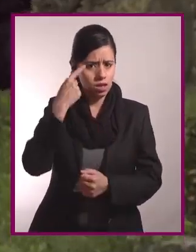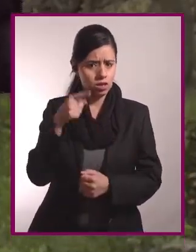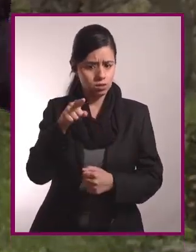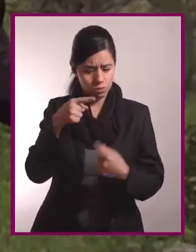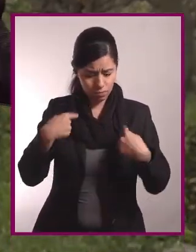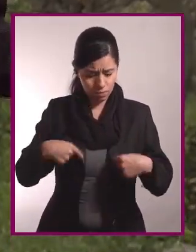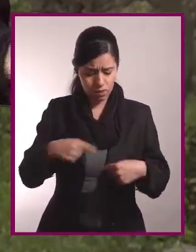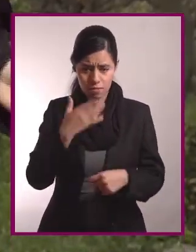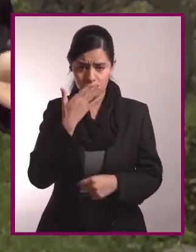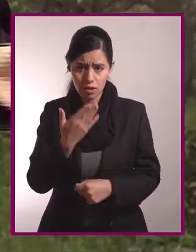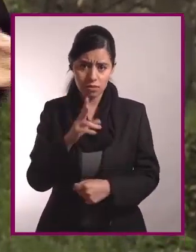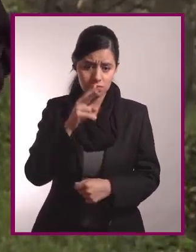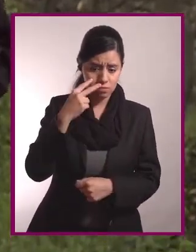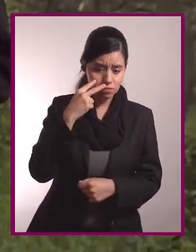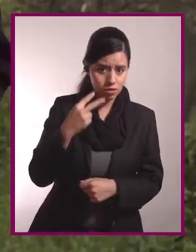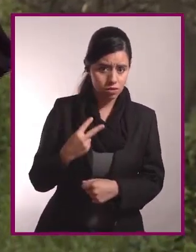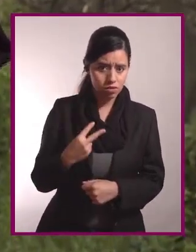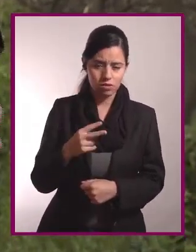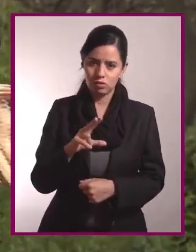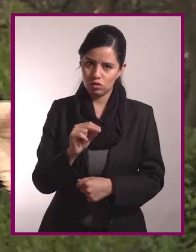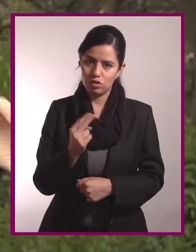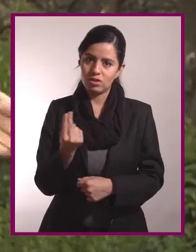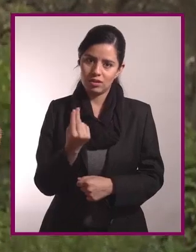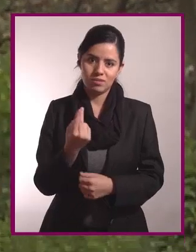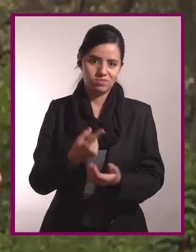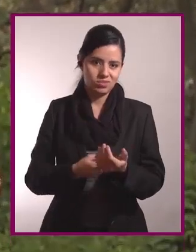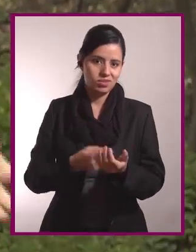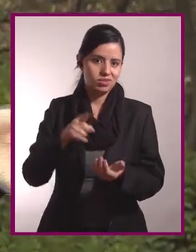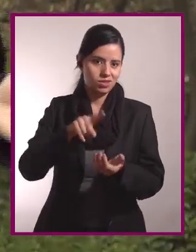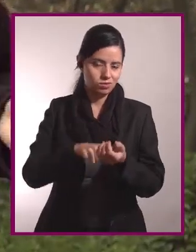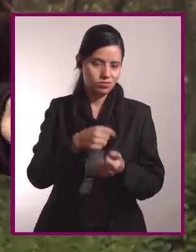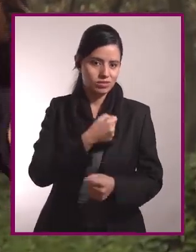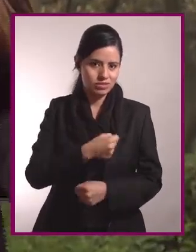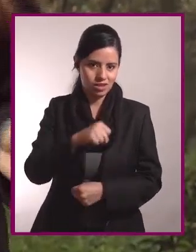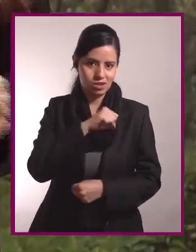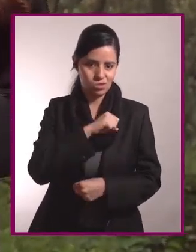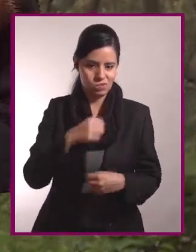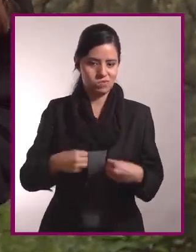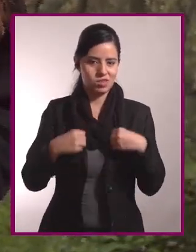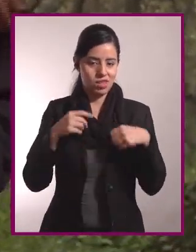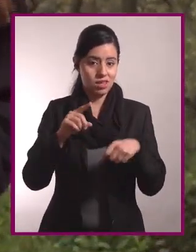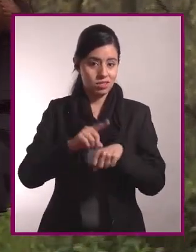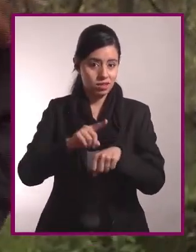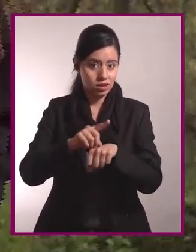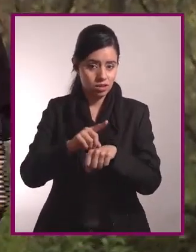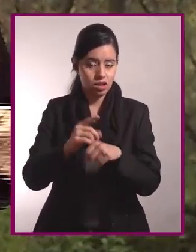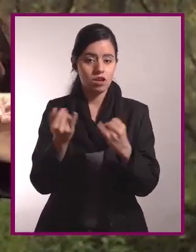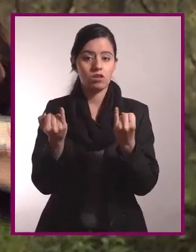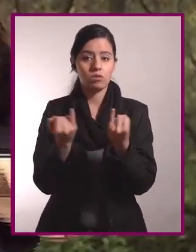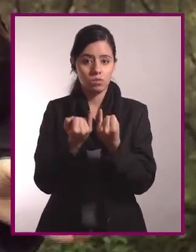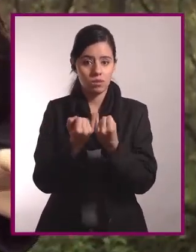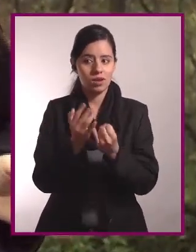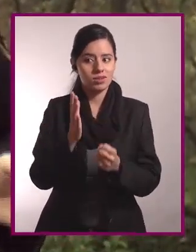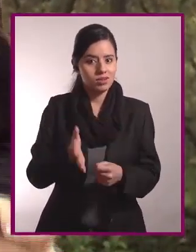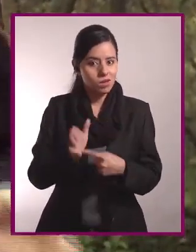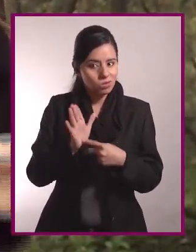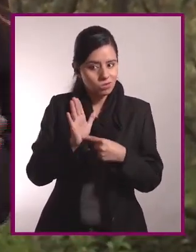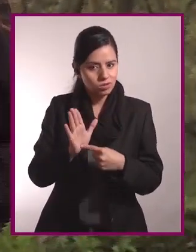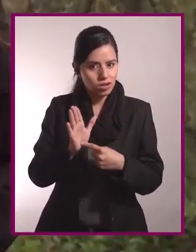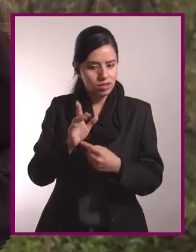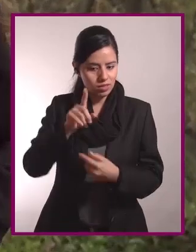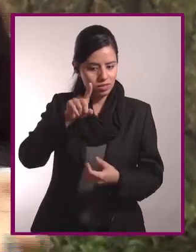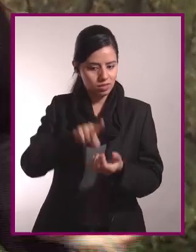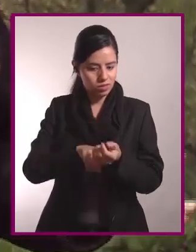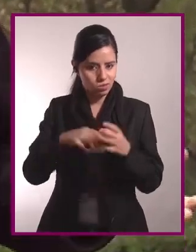se trata de mantener tus músculos saludables para enfrentar la vida diaria además está demostrado que tener los músculos en buen estado